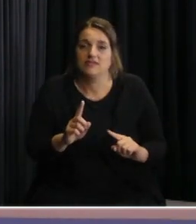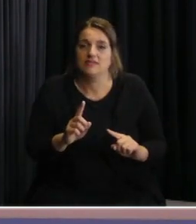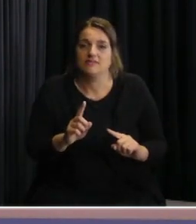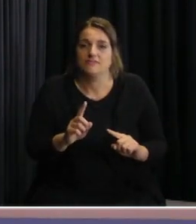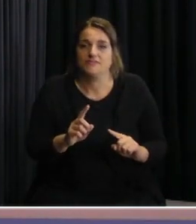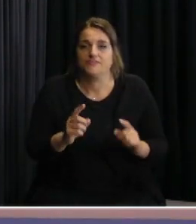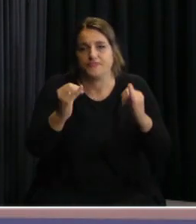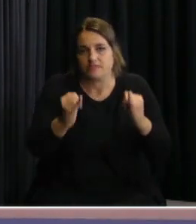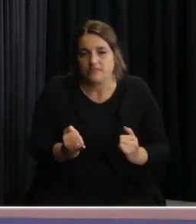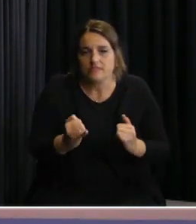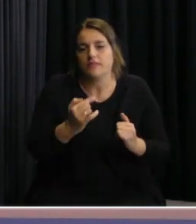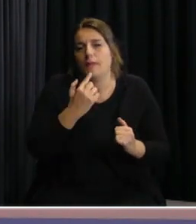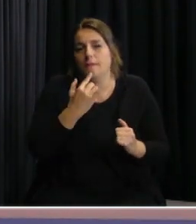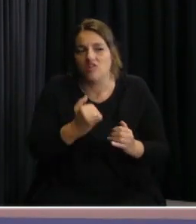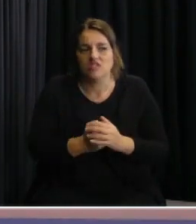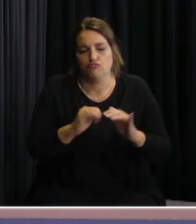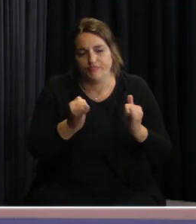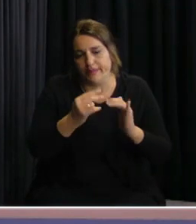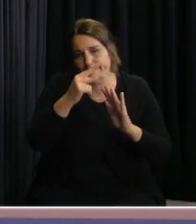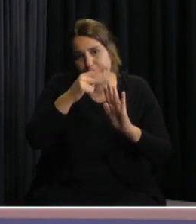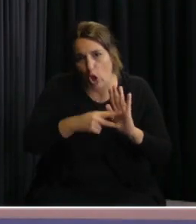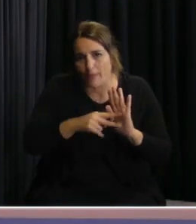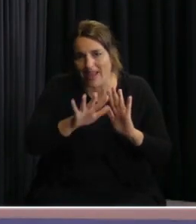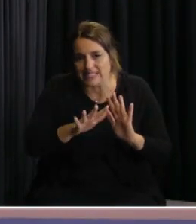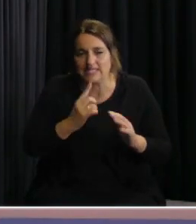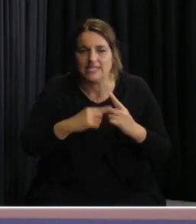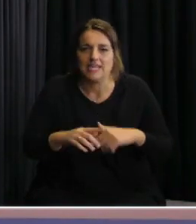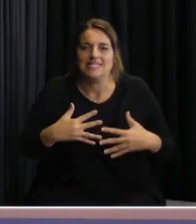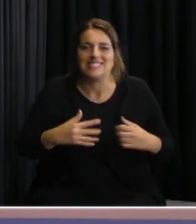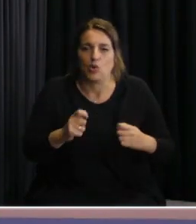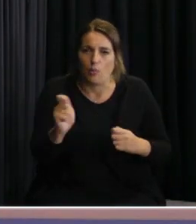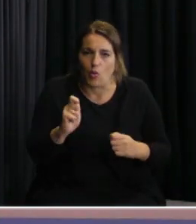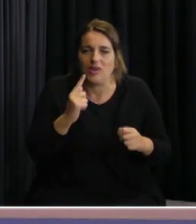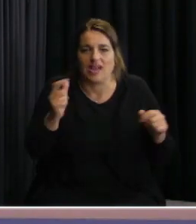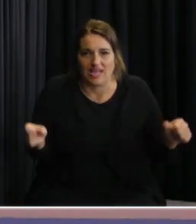y a raíz de protocolos que el propio Ministerio de Salud Pública realizó,